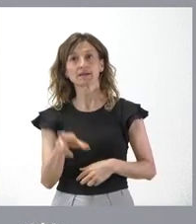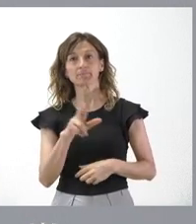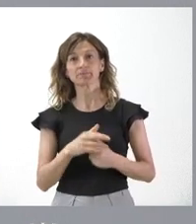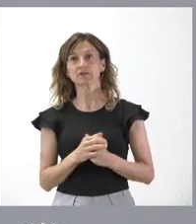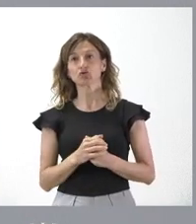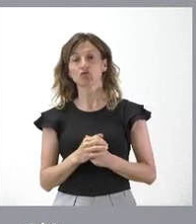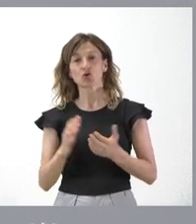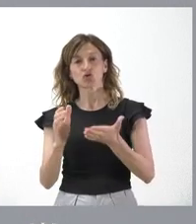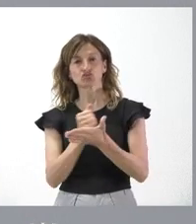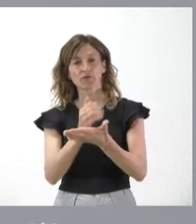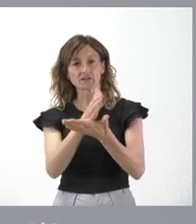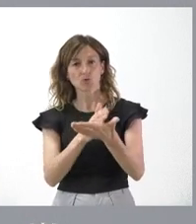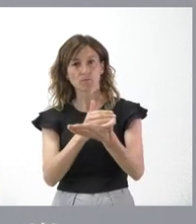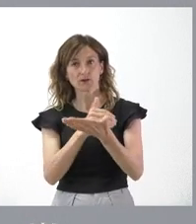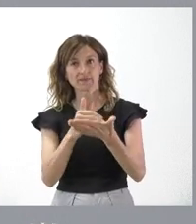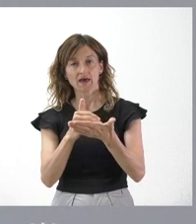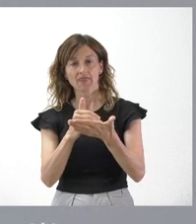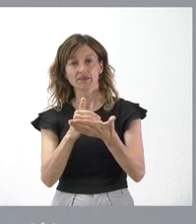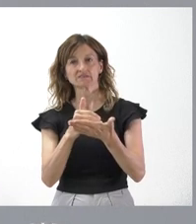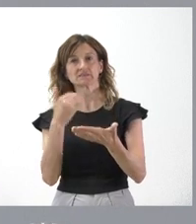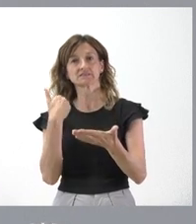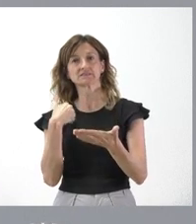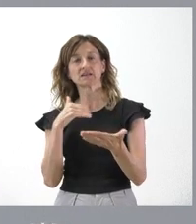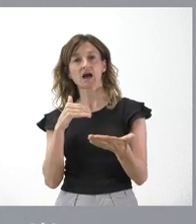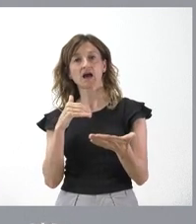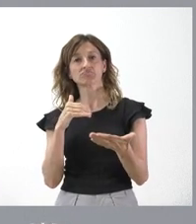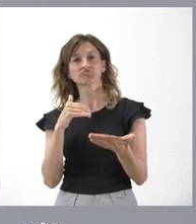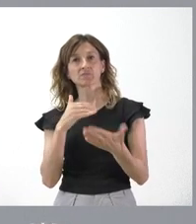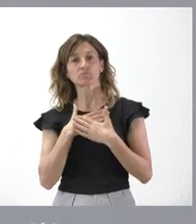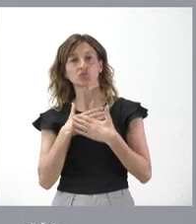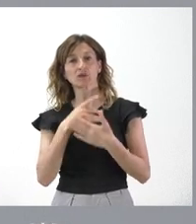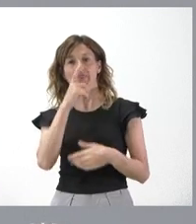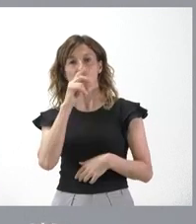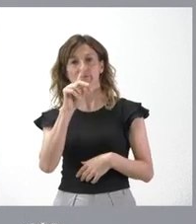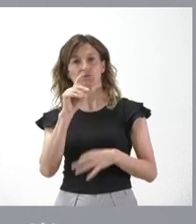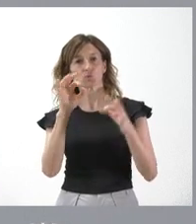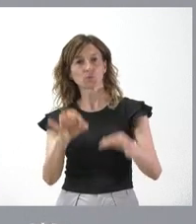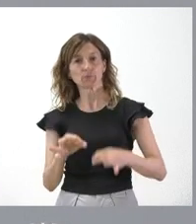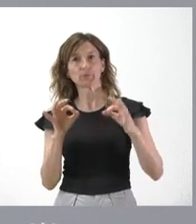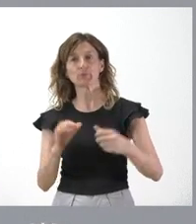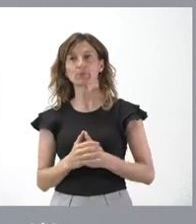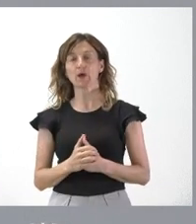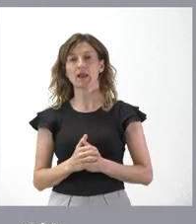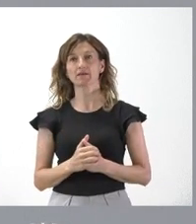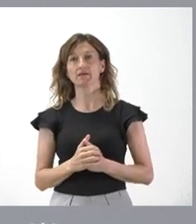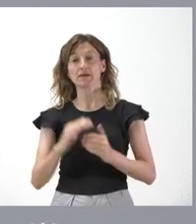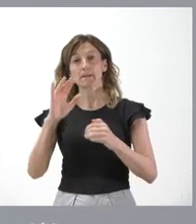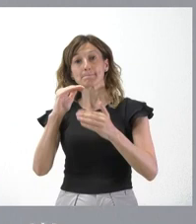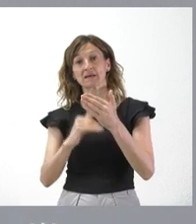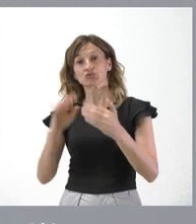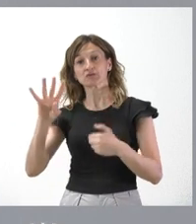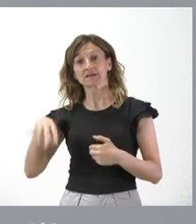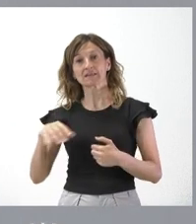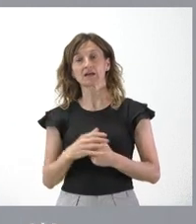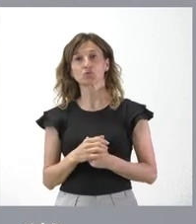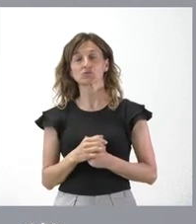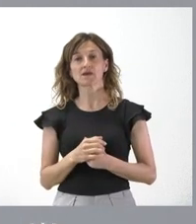todas las comunidades autónomas venimos manteniendo la misma posición desde el año 21, a excepción de Cataluña, que